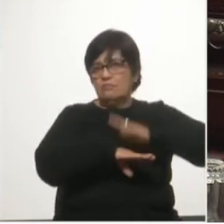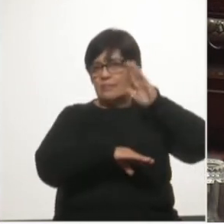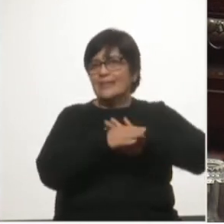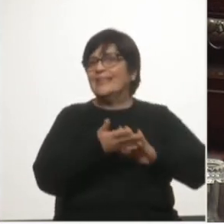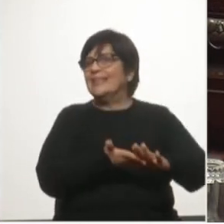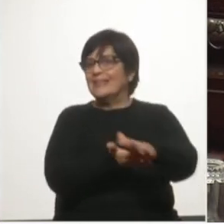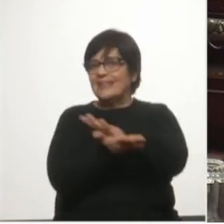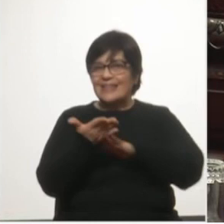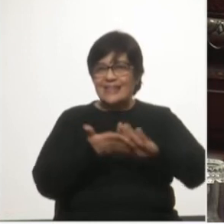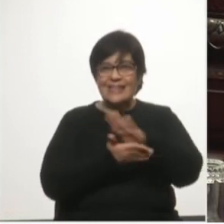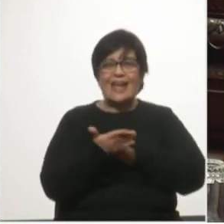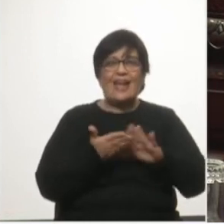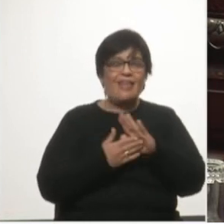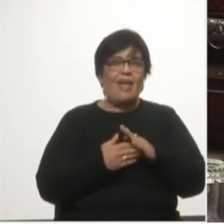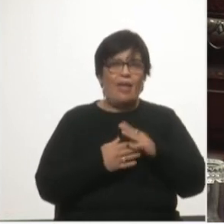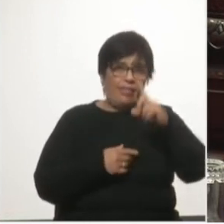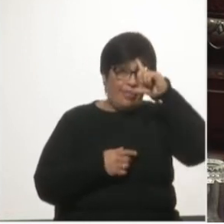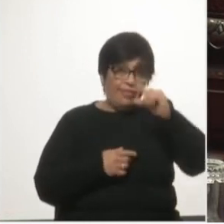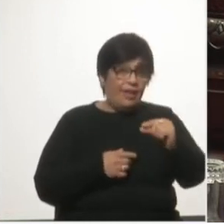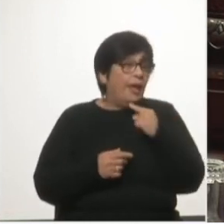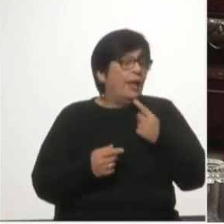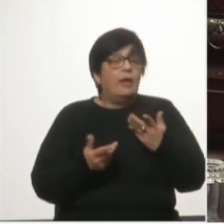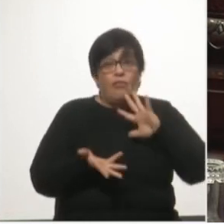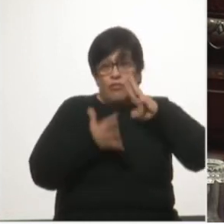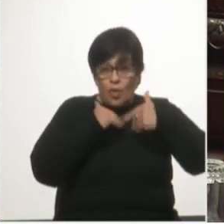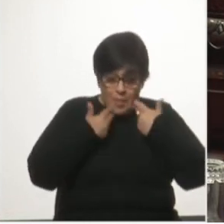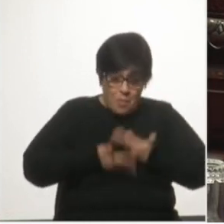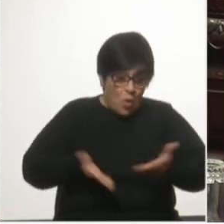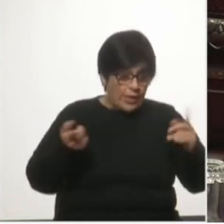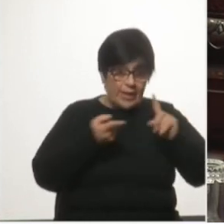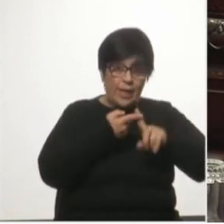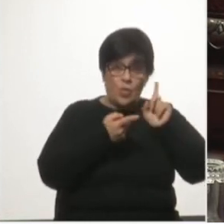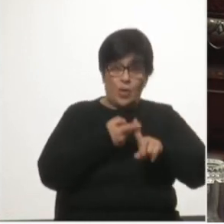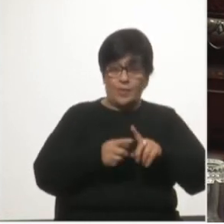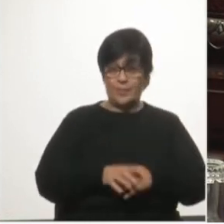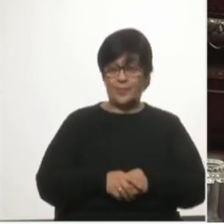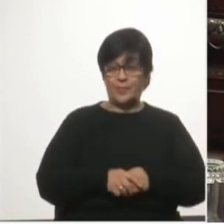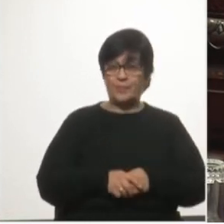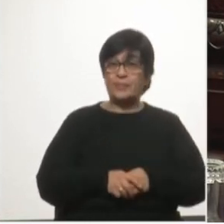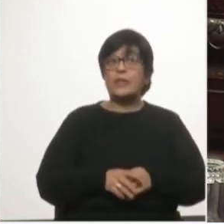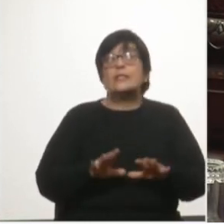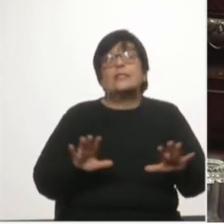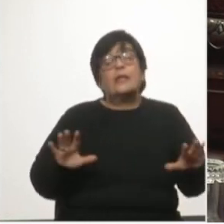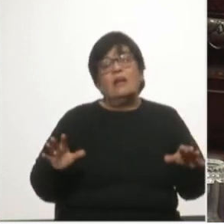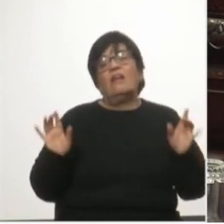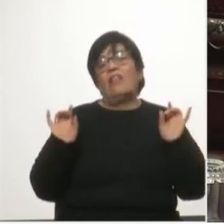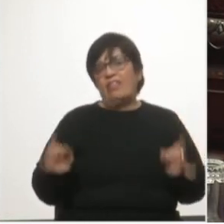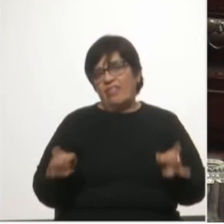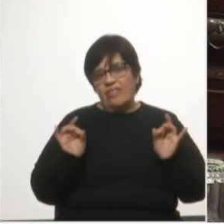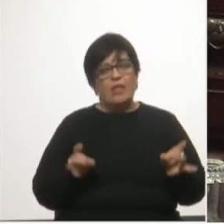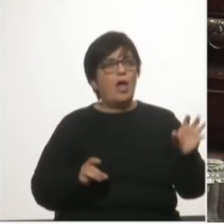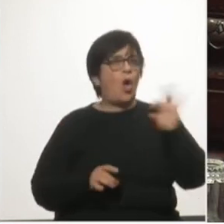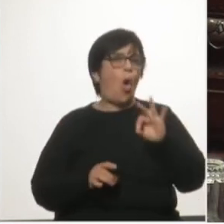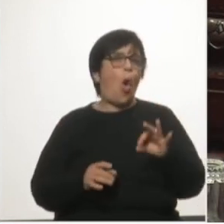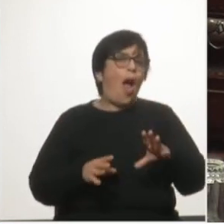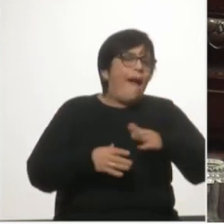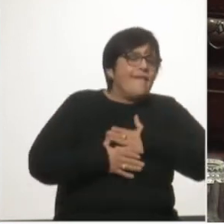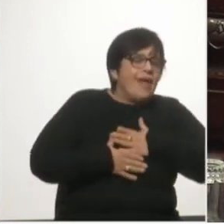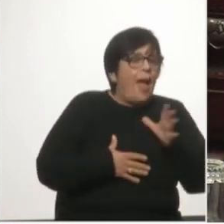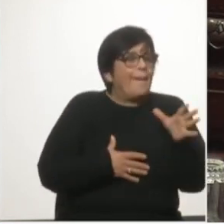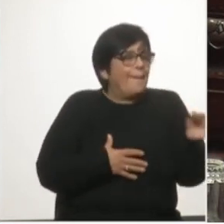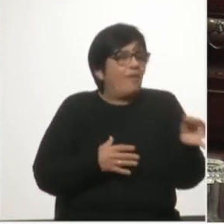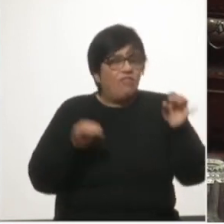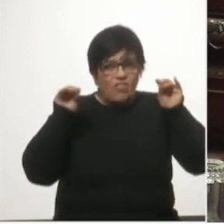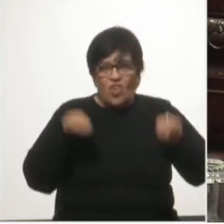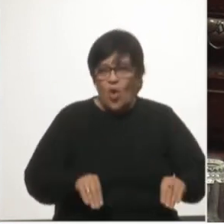grado de impericia como el que refleja este acuerdo habrá desidia habrá poco apego o